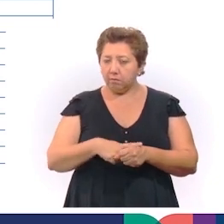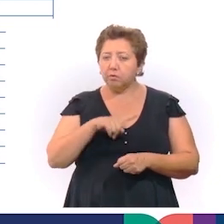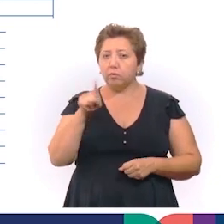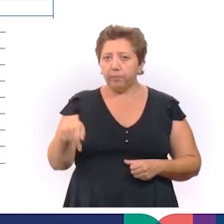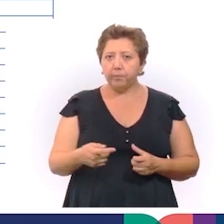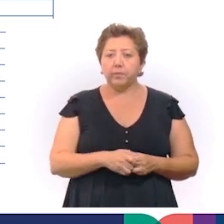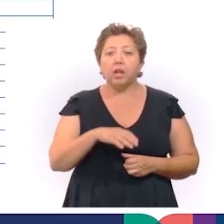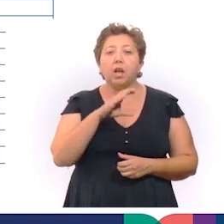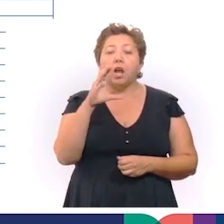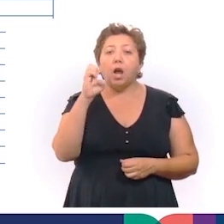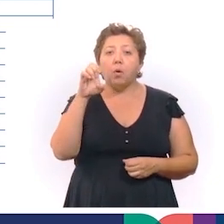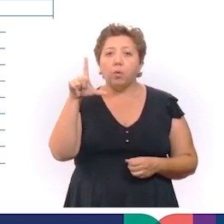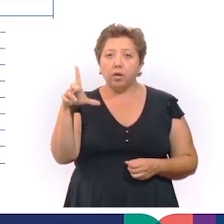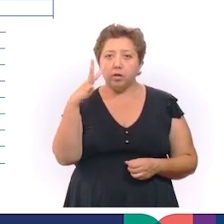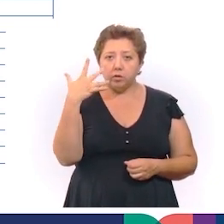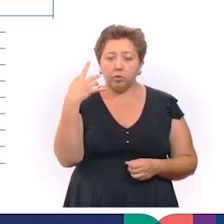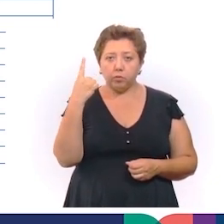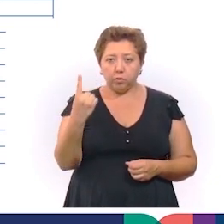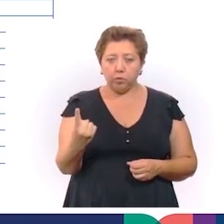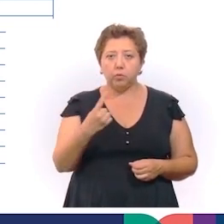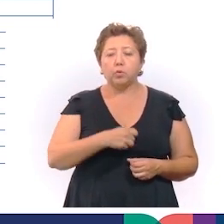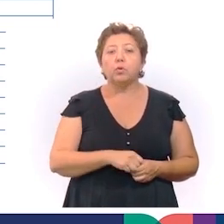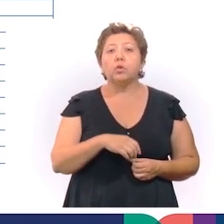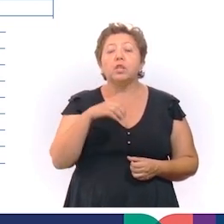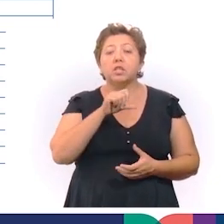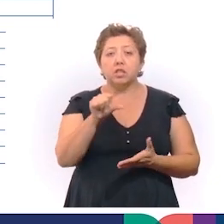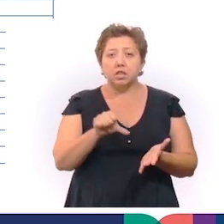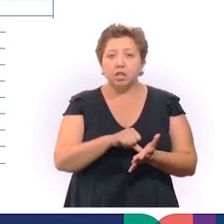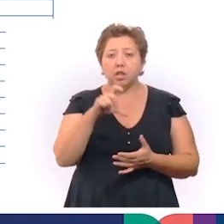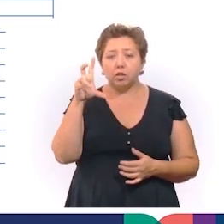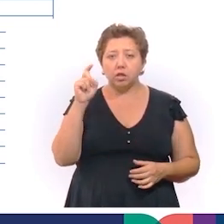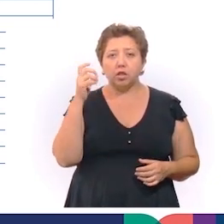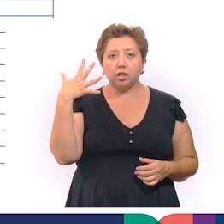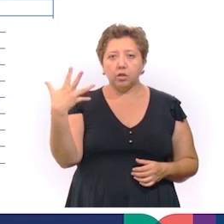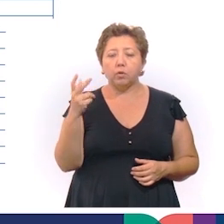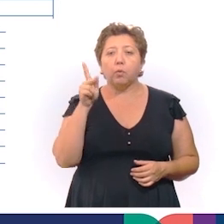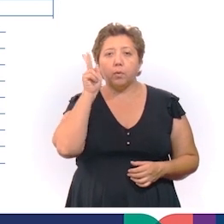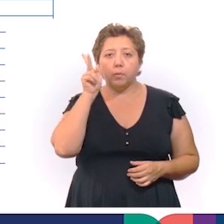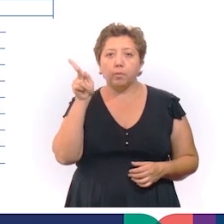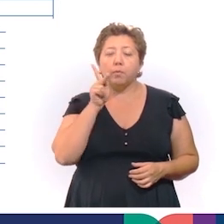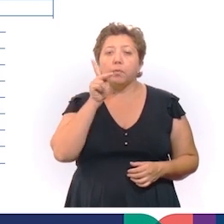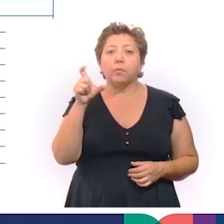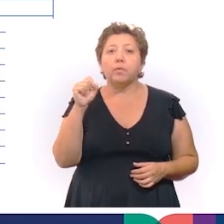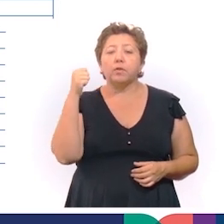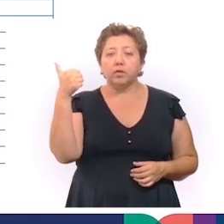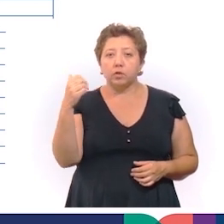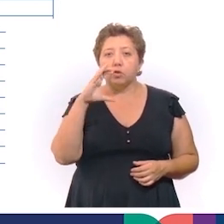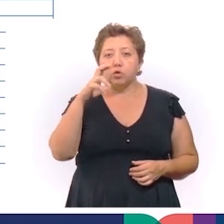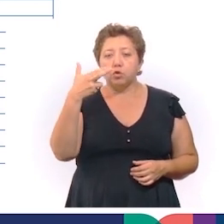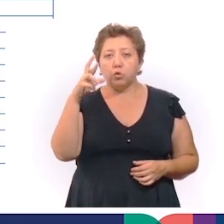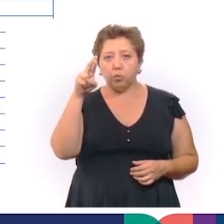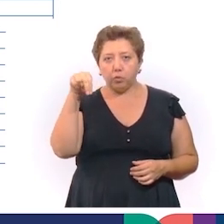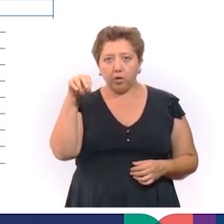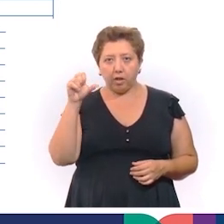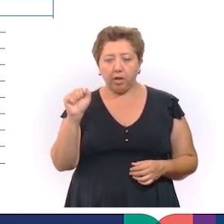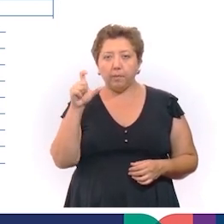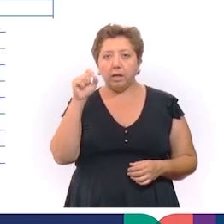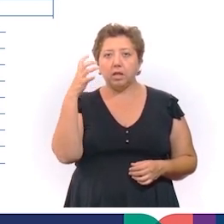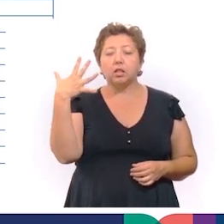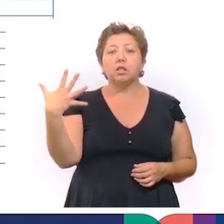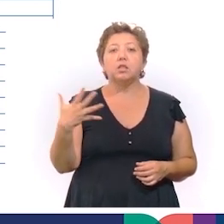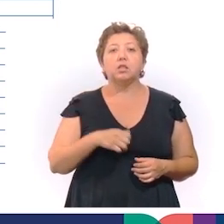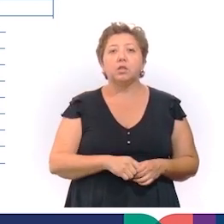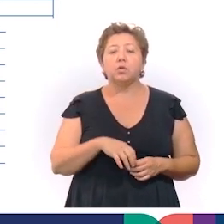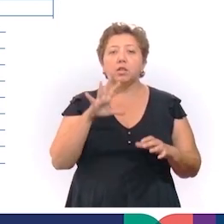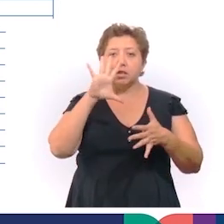contagiadas son Ciudad Cauquel con 51, Colonia Centro con 35, Juan Pablo II, 26, Chuburna de Hidalgo, 25,